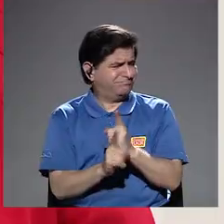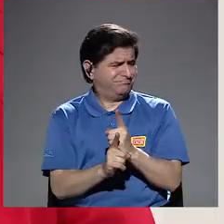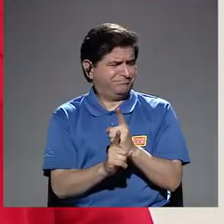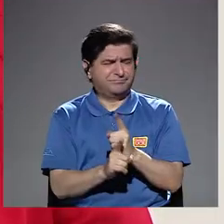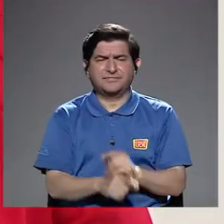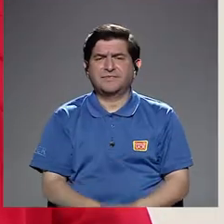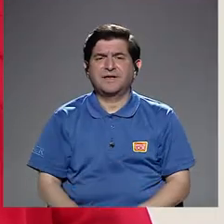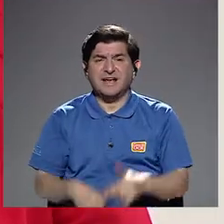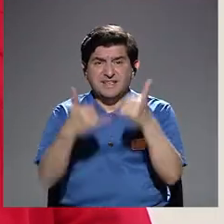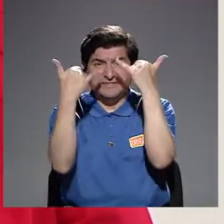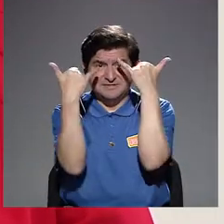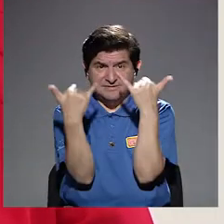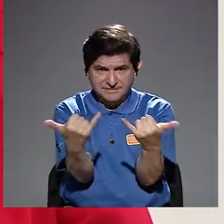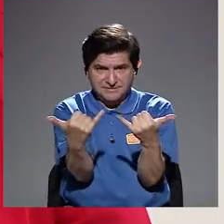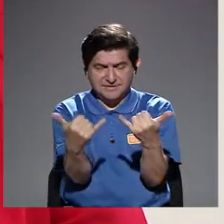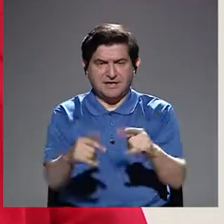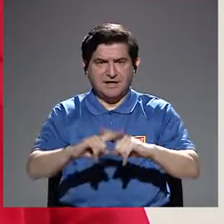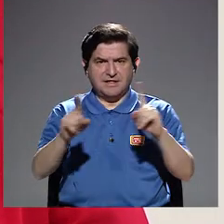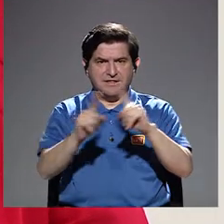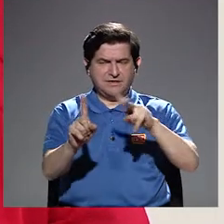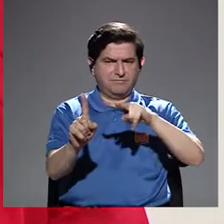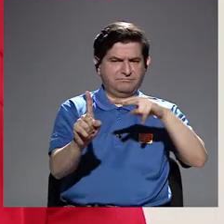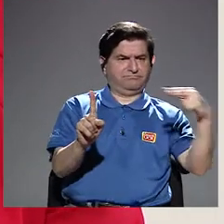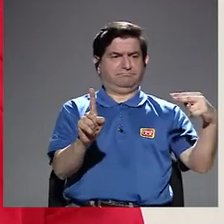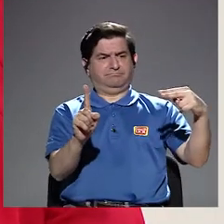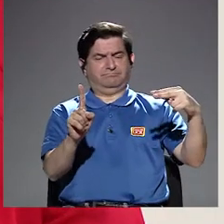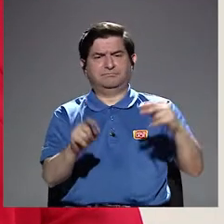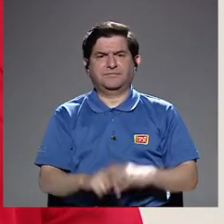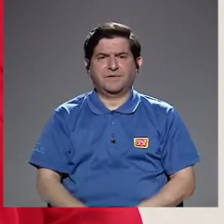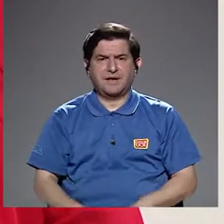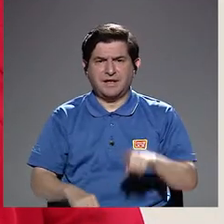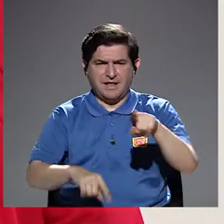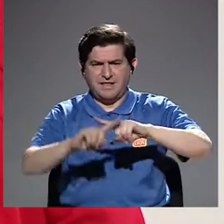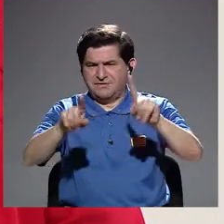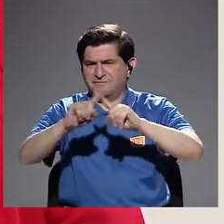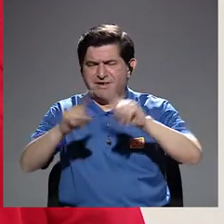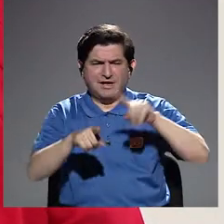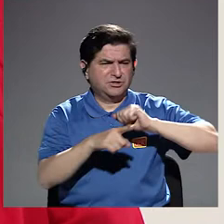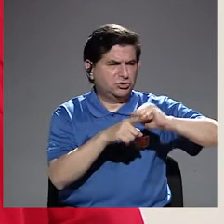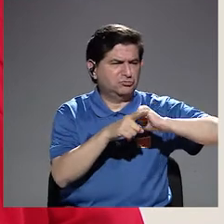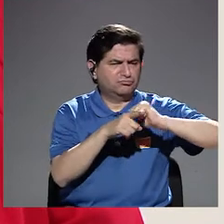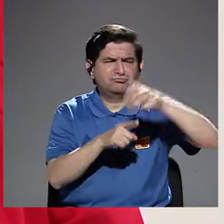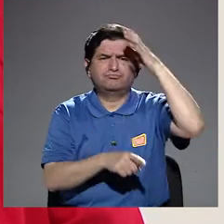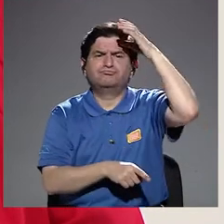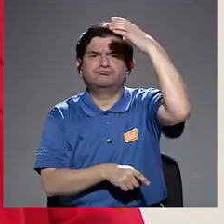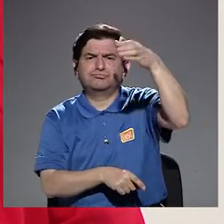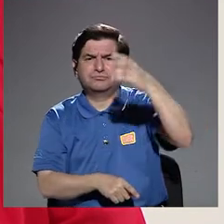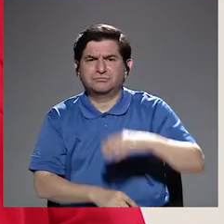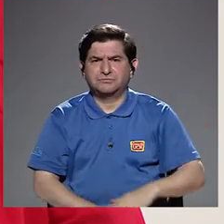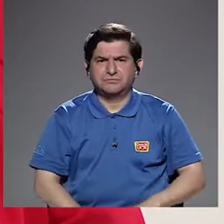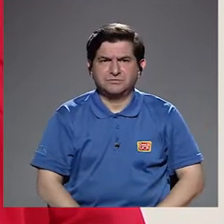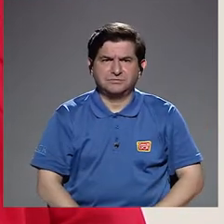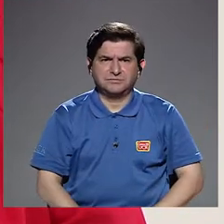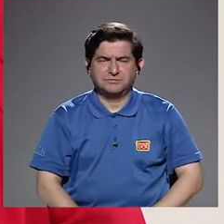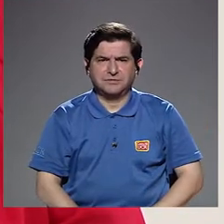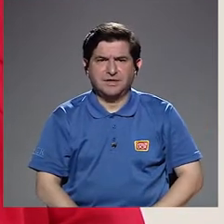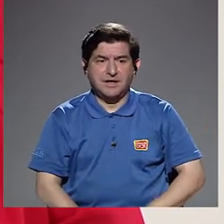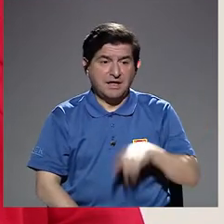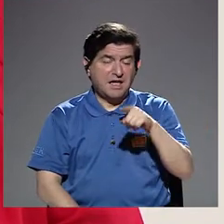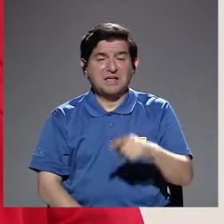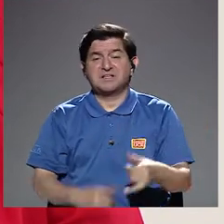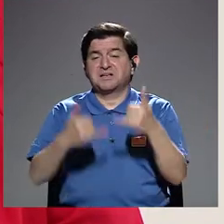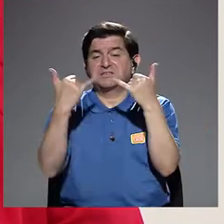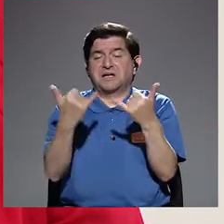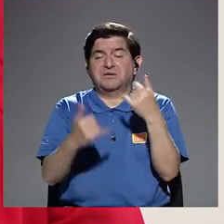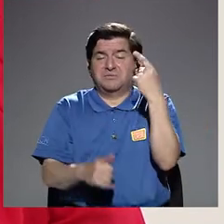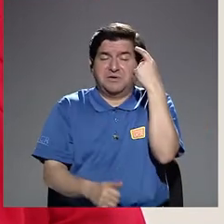dándole otra mirada a estas prácticas culturales que se